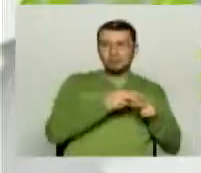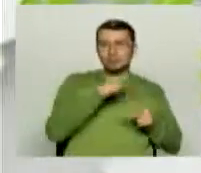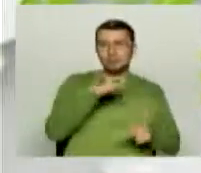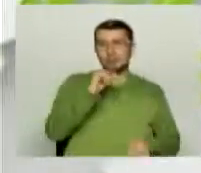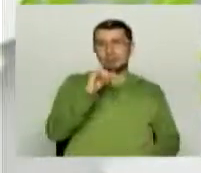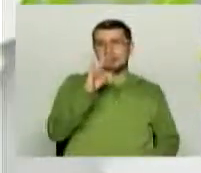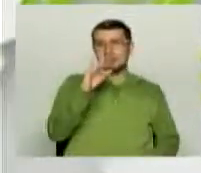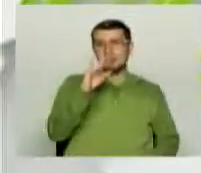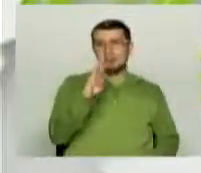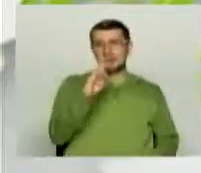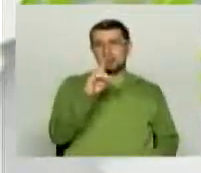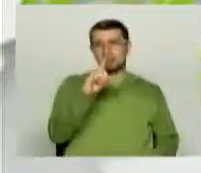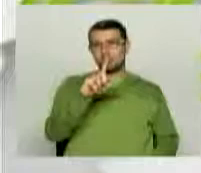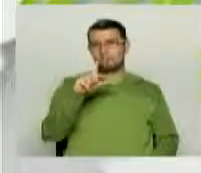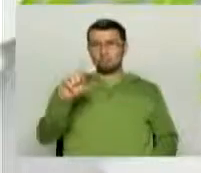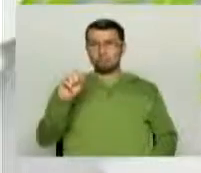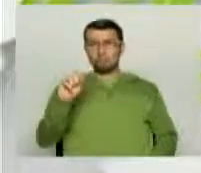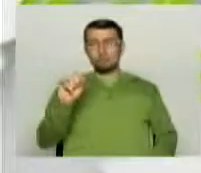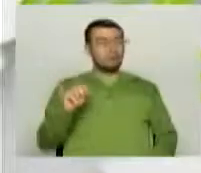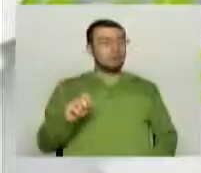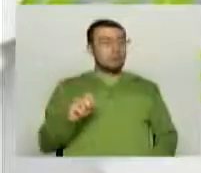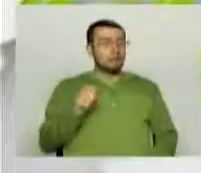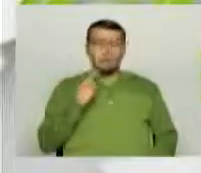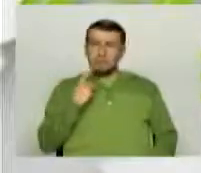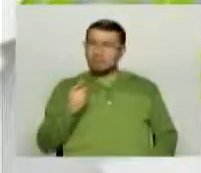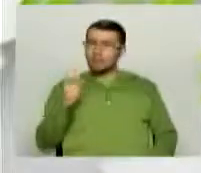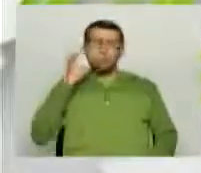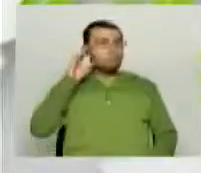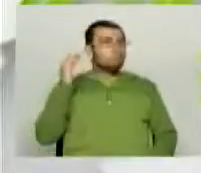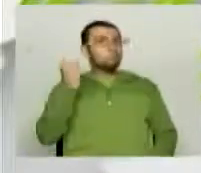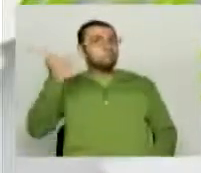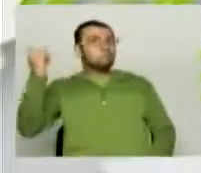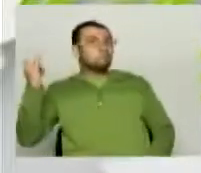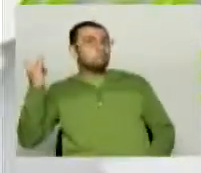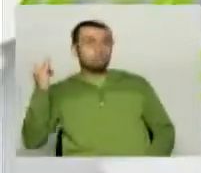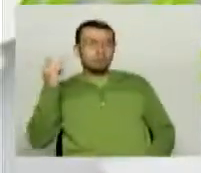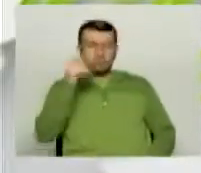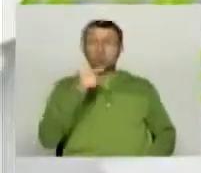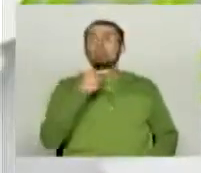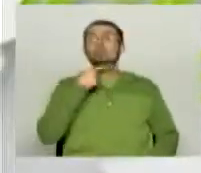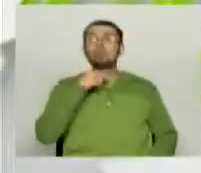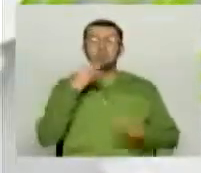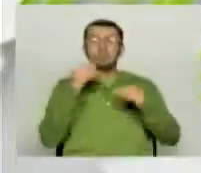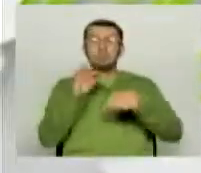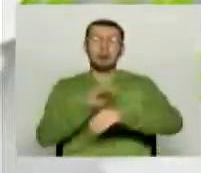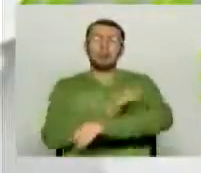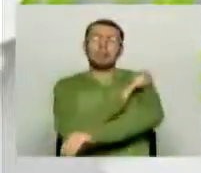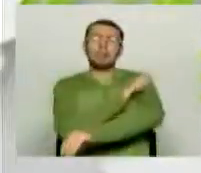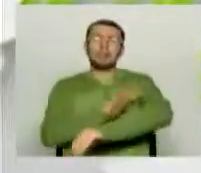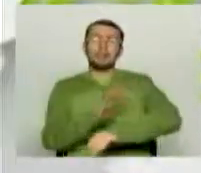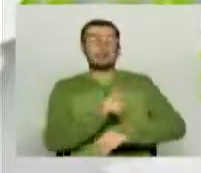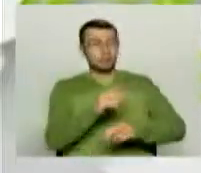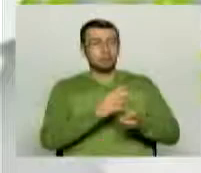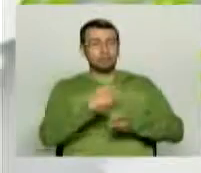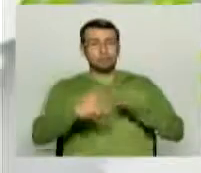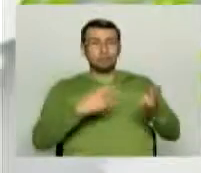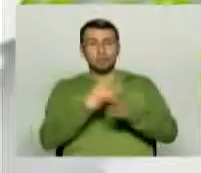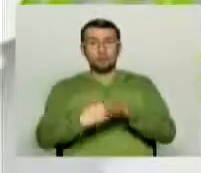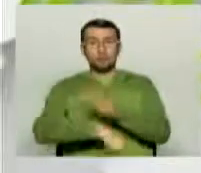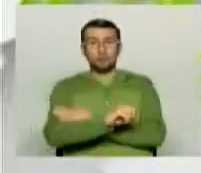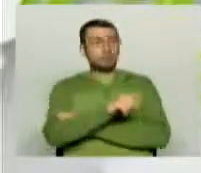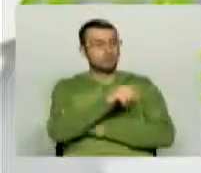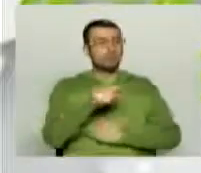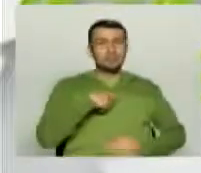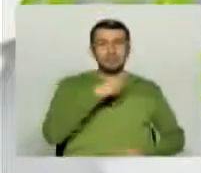pero digamos que en las redes sociales me he enterado que el tema más visto más visitado el que la gente más observa es el que